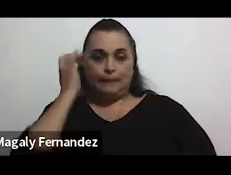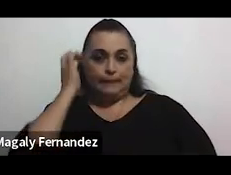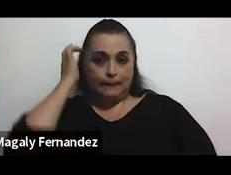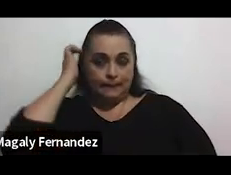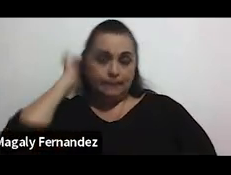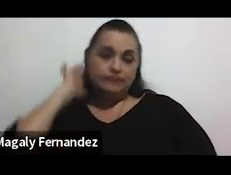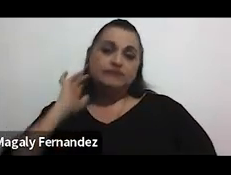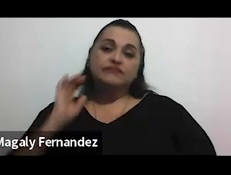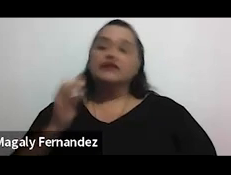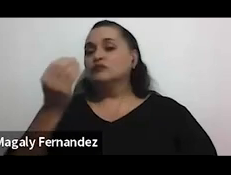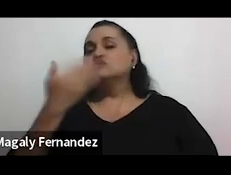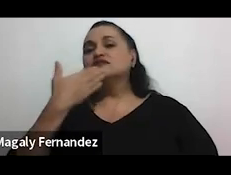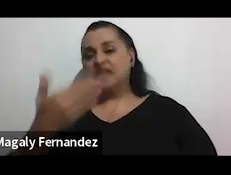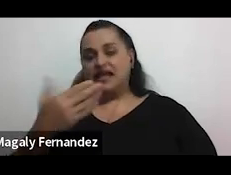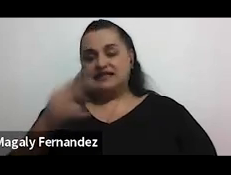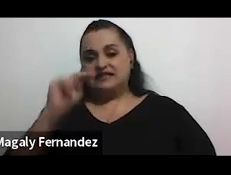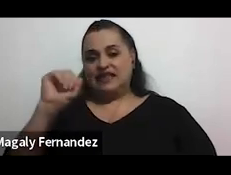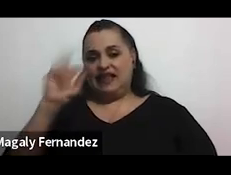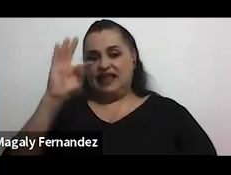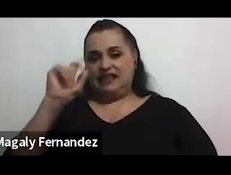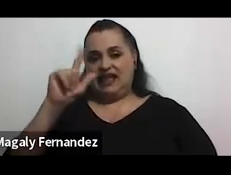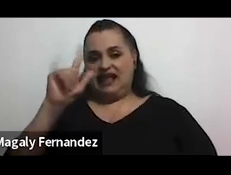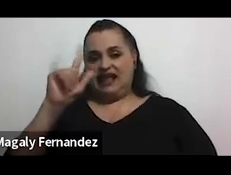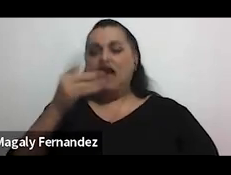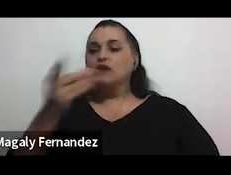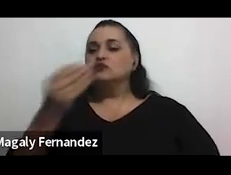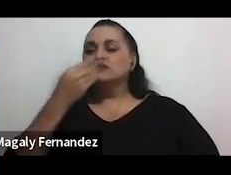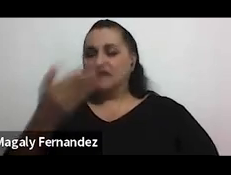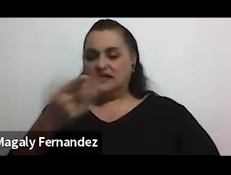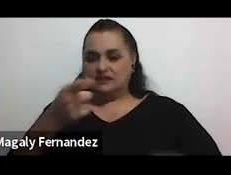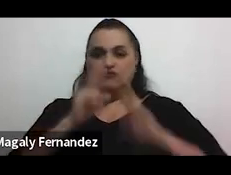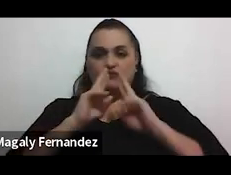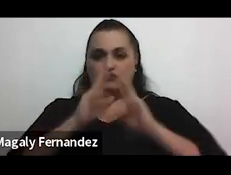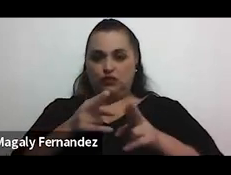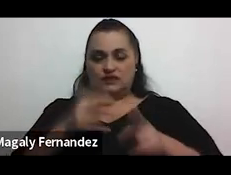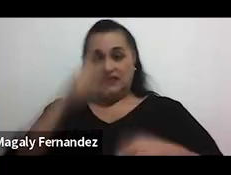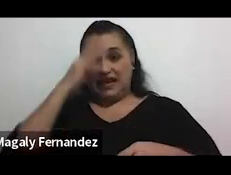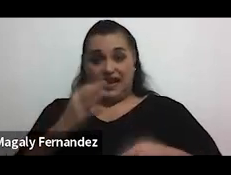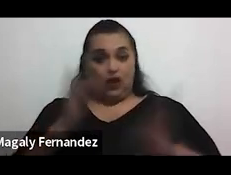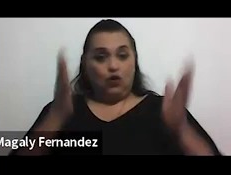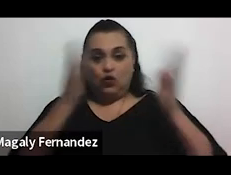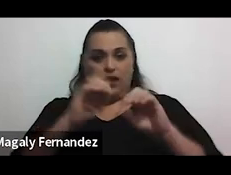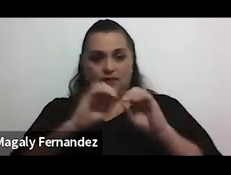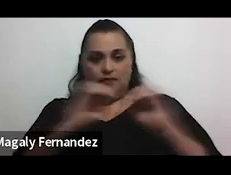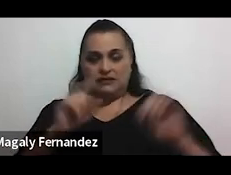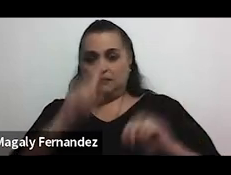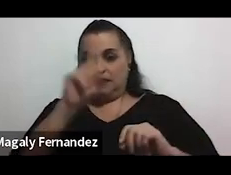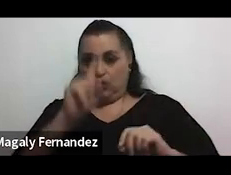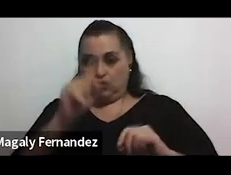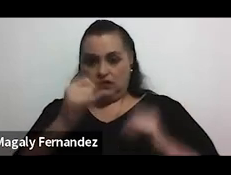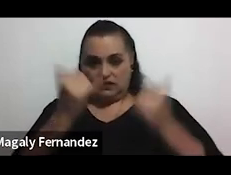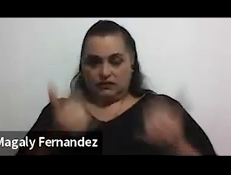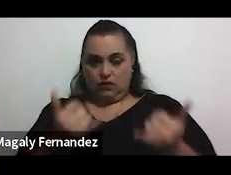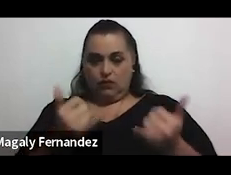excelente muchas gracias Natalia por tu respuesta me parece que no tenemos más preguntas de momento